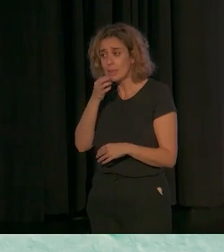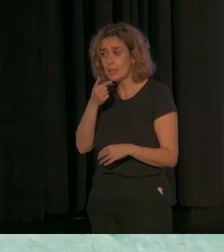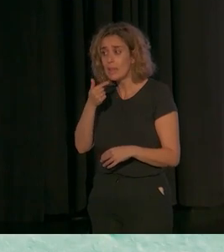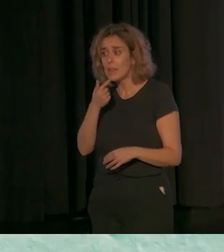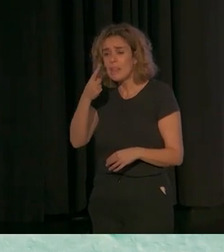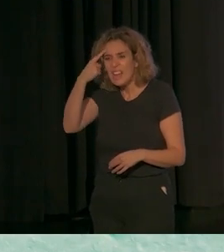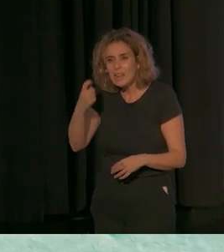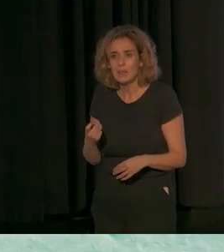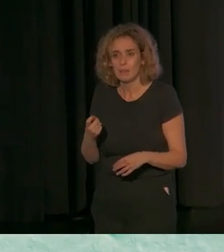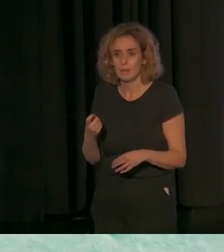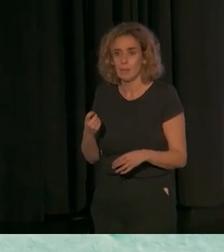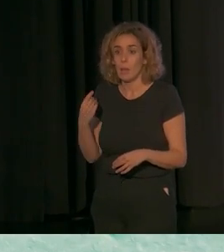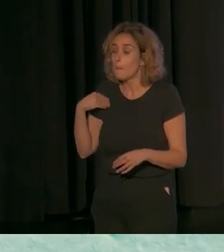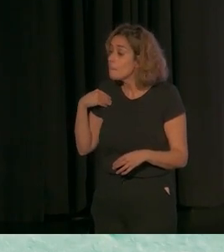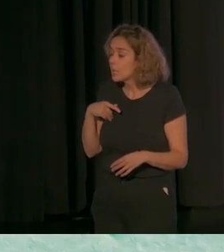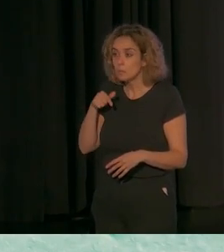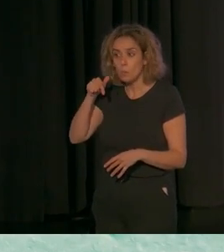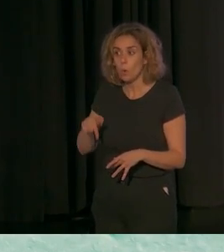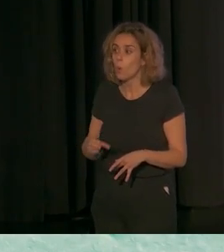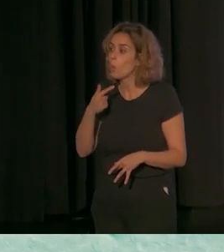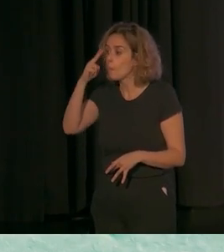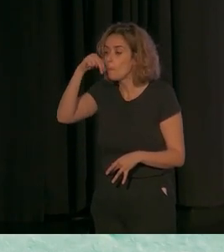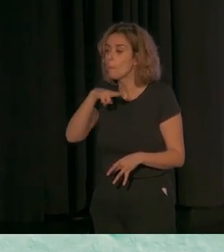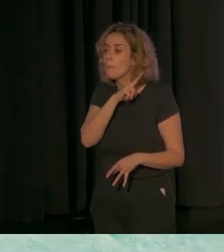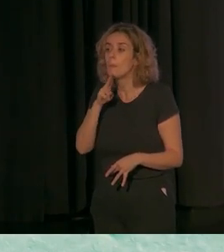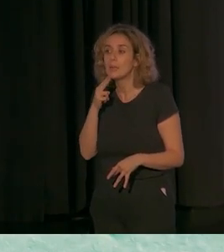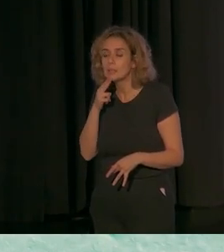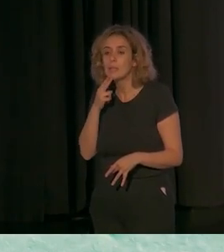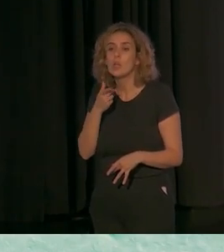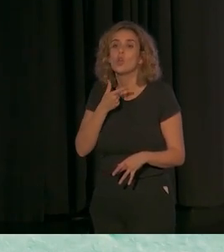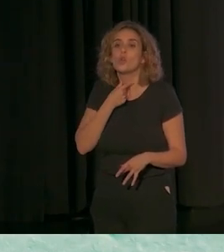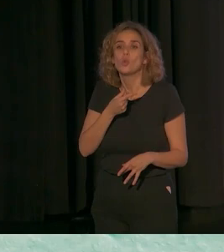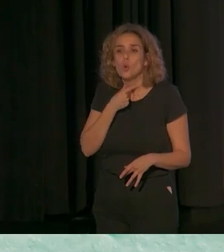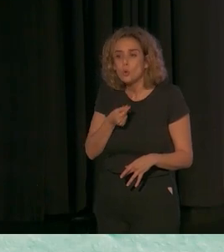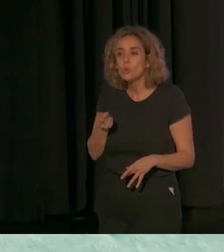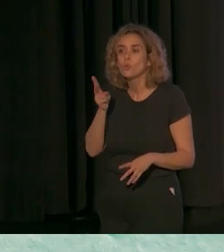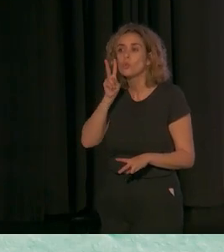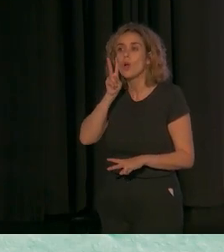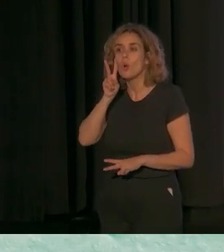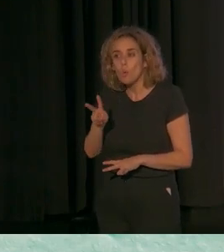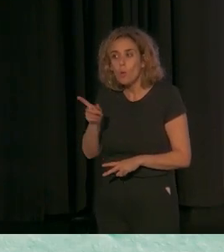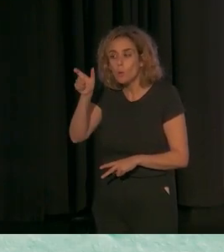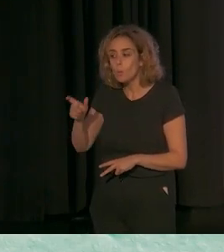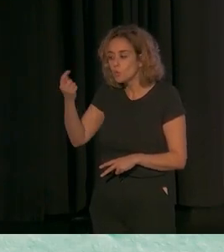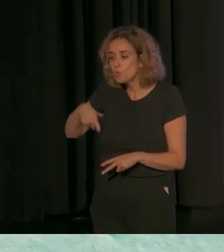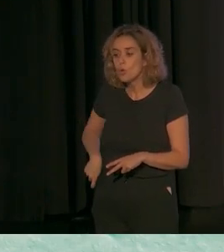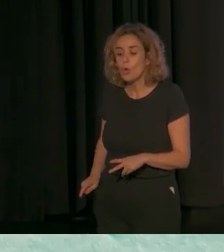creer. Pues así mismo dicen los padres nos gusta cuando vemos que el profesional cree en el